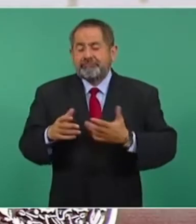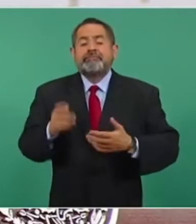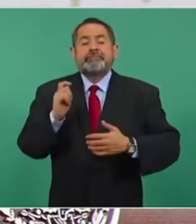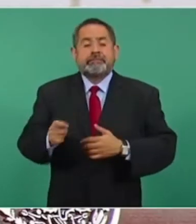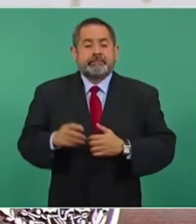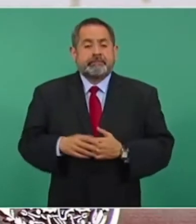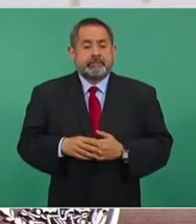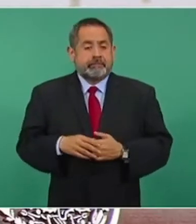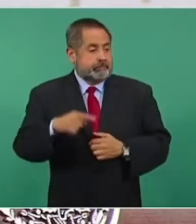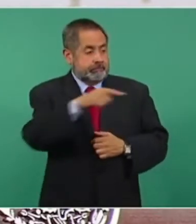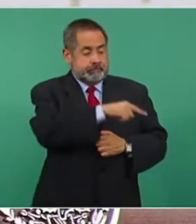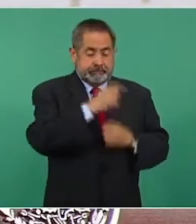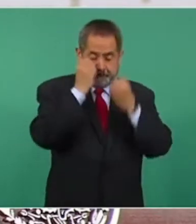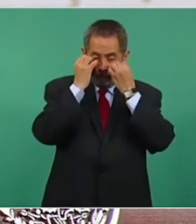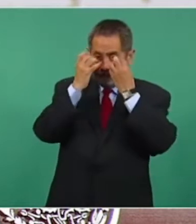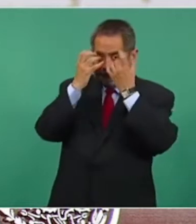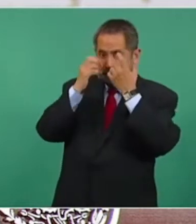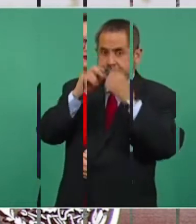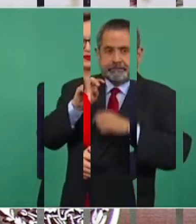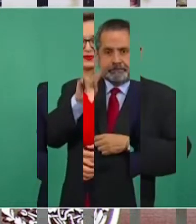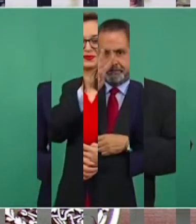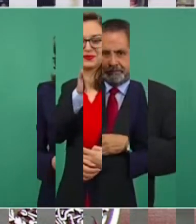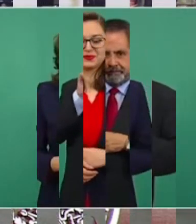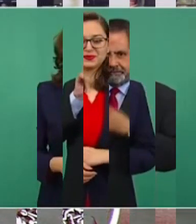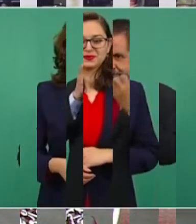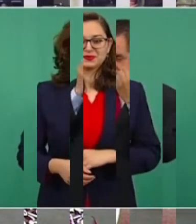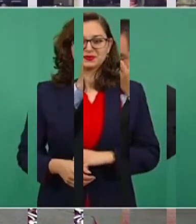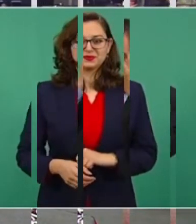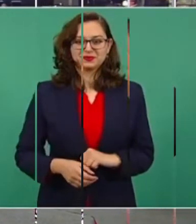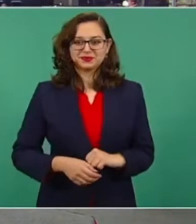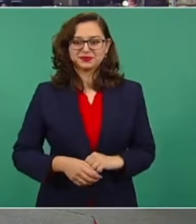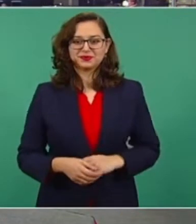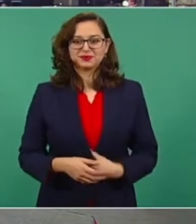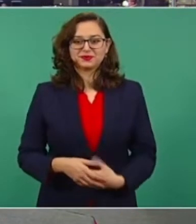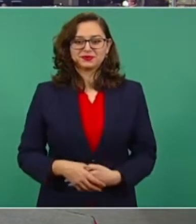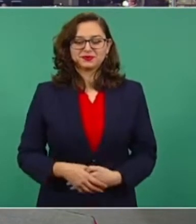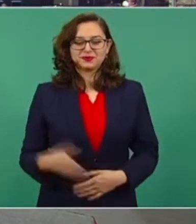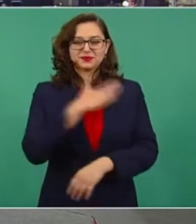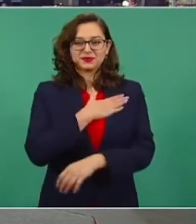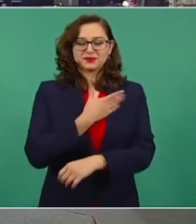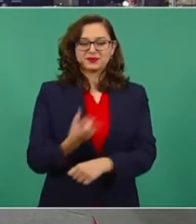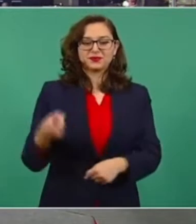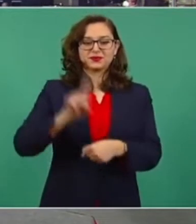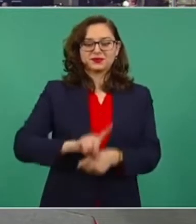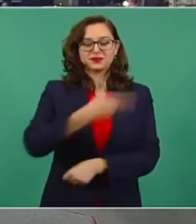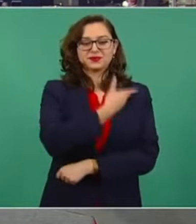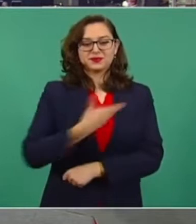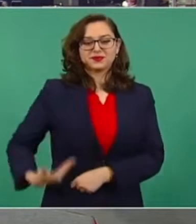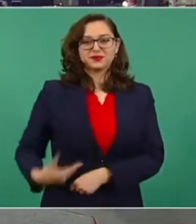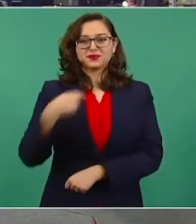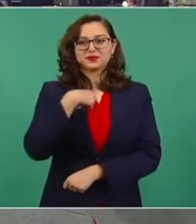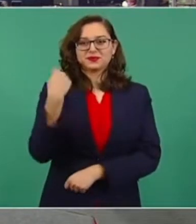le brillan los ojitos algunos. días, presidente, buenos días a todos. Soy Frida Guerrera, medio